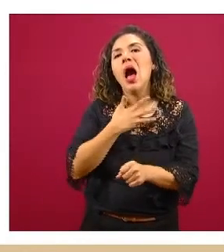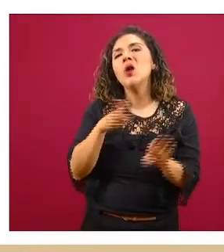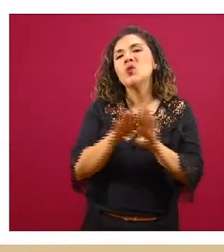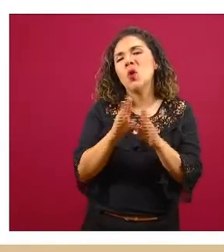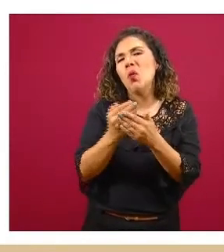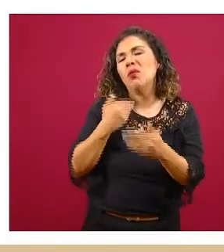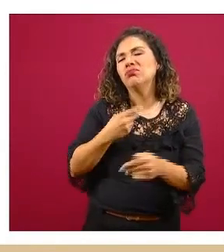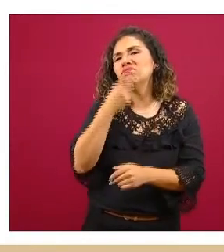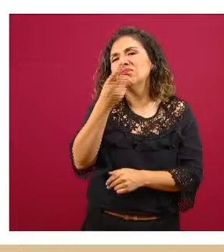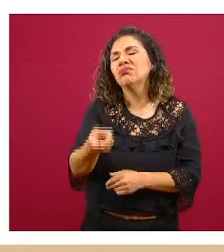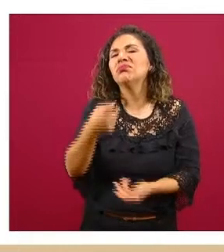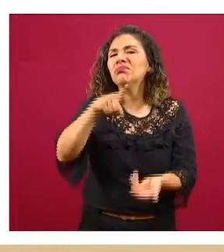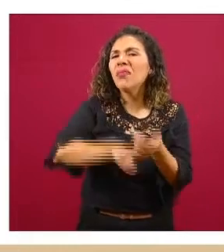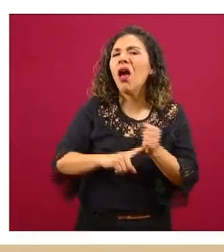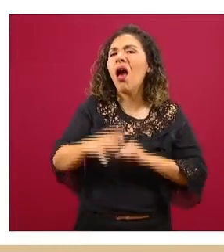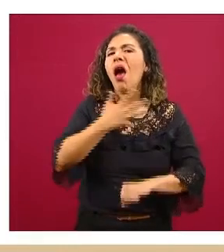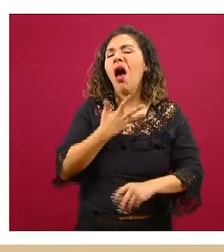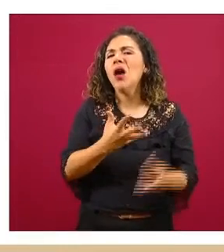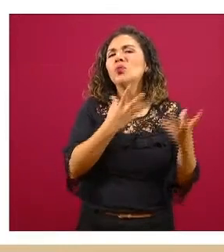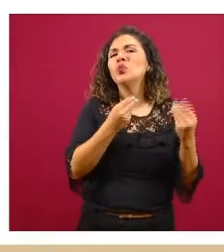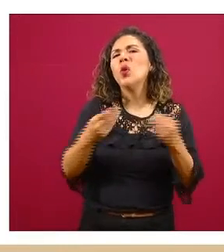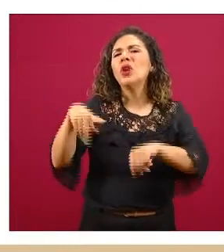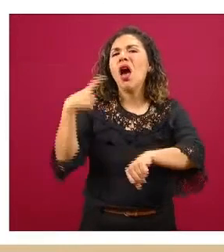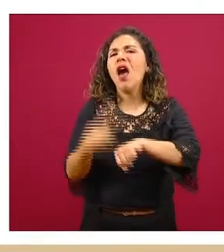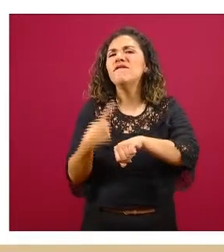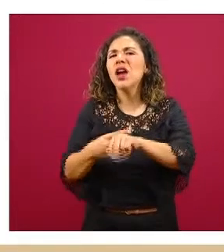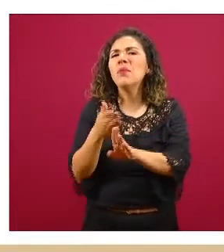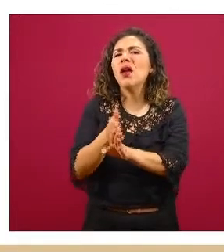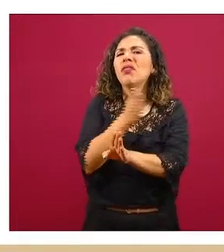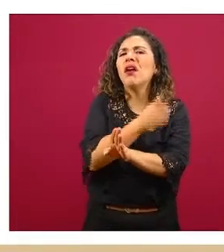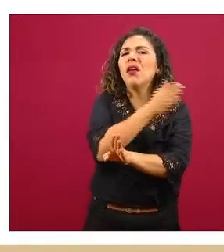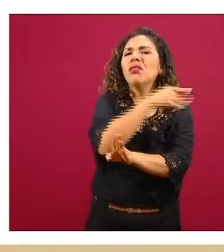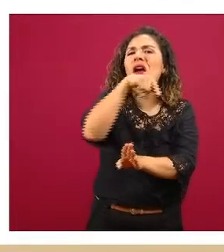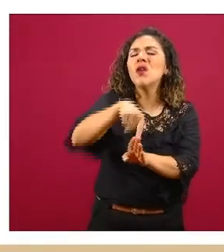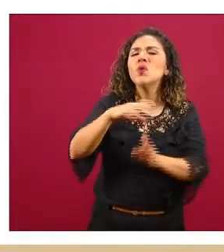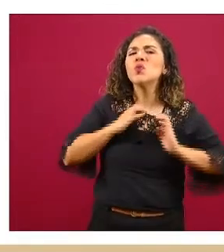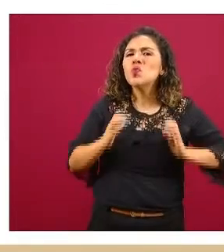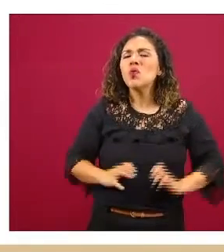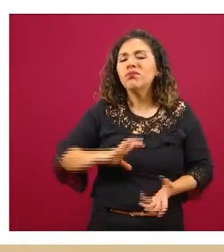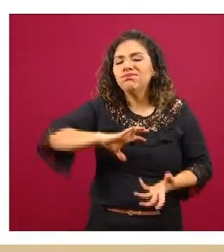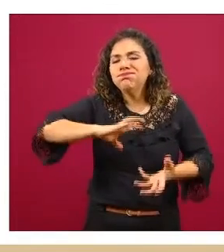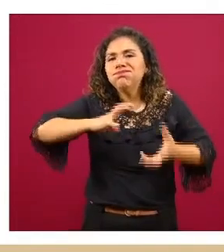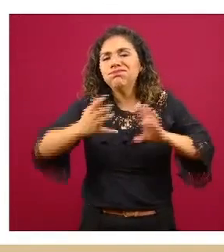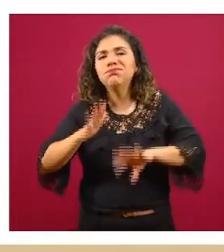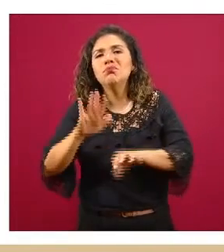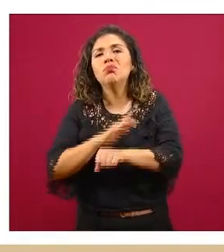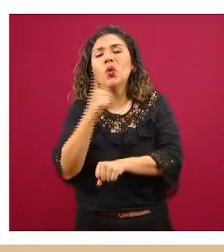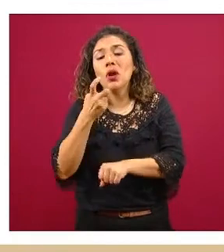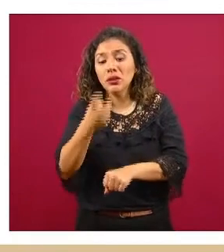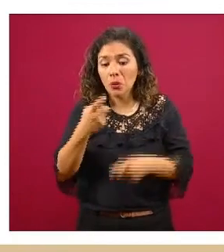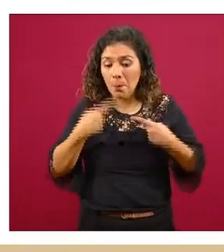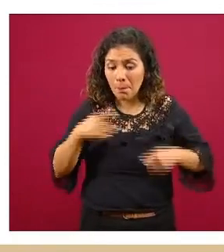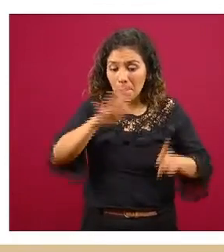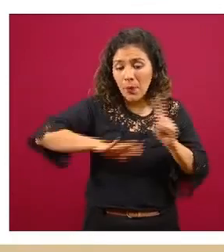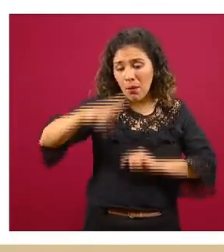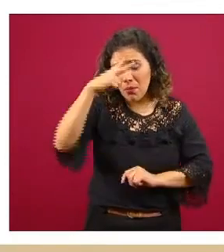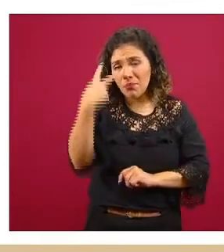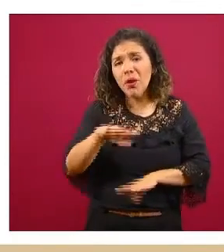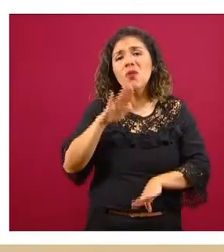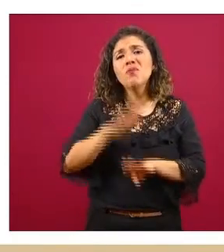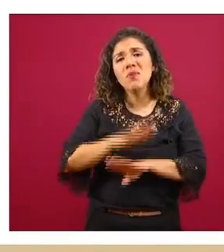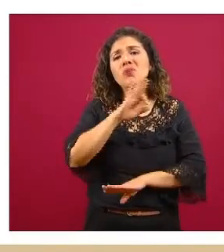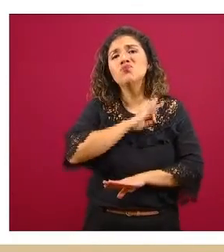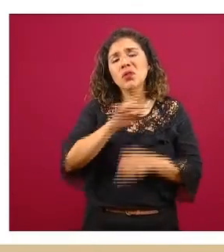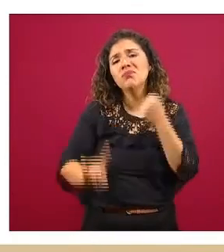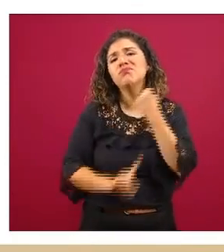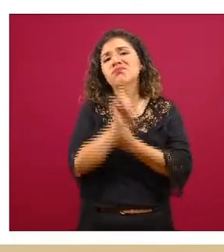la gran prevalencia de enfermedades crónicas y muchas otras alteraciones que han hecho especialmente a México muy vulnerable para tener complicaciones